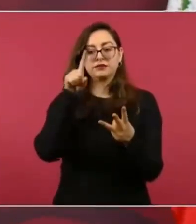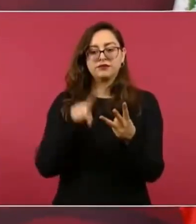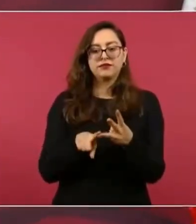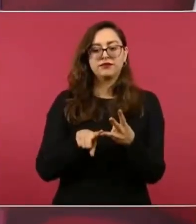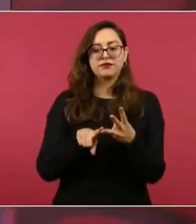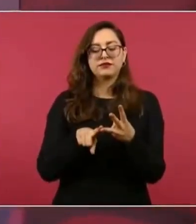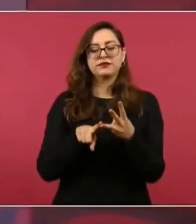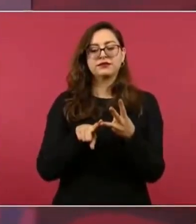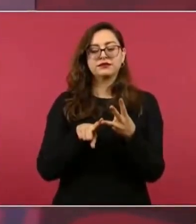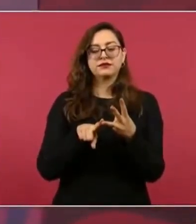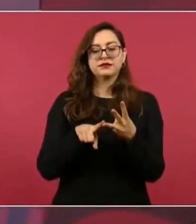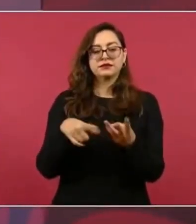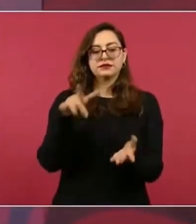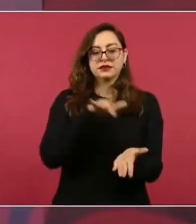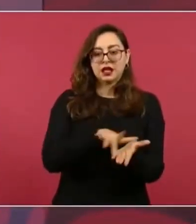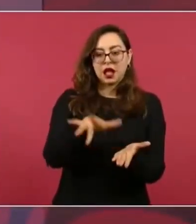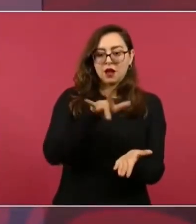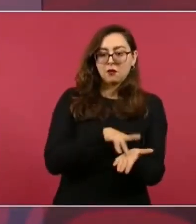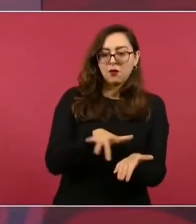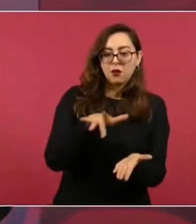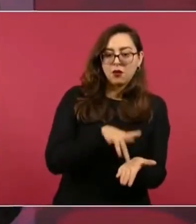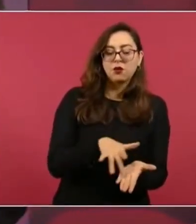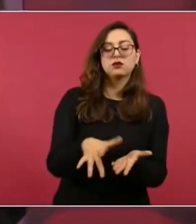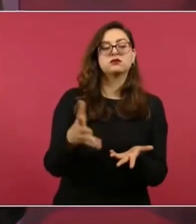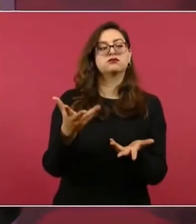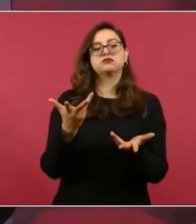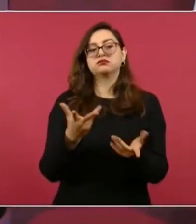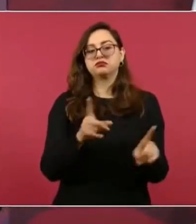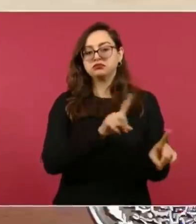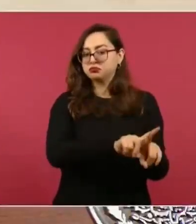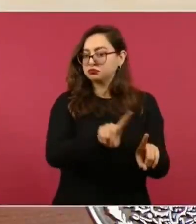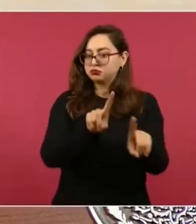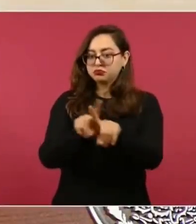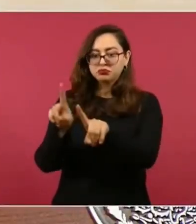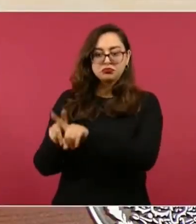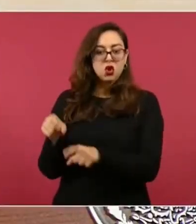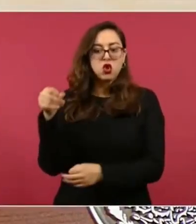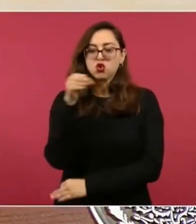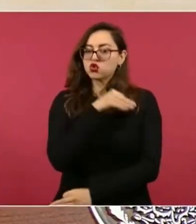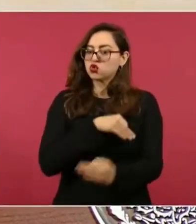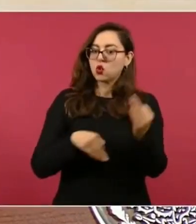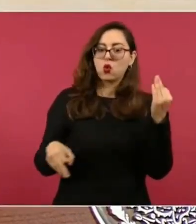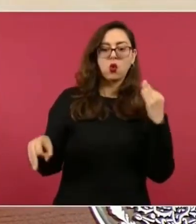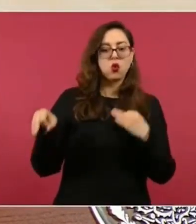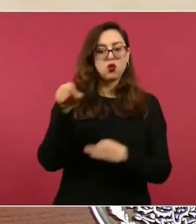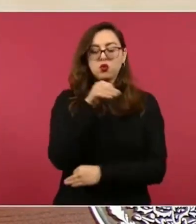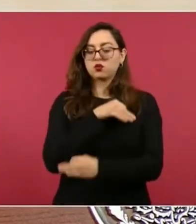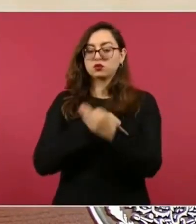los apoyos para